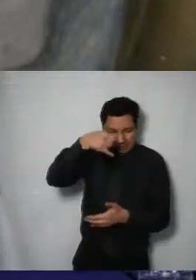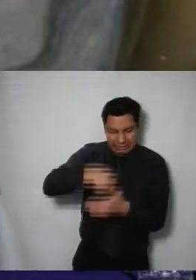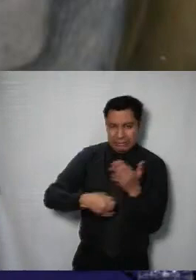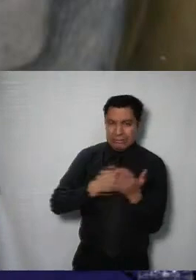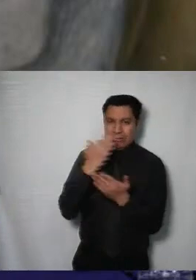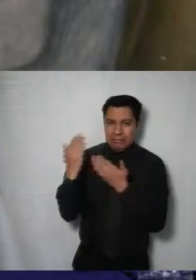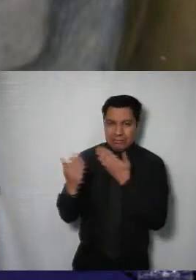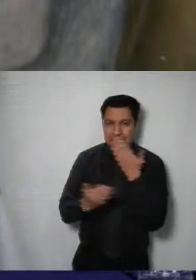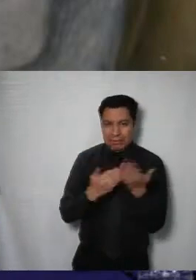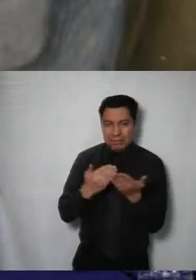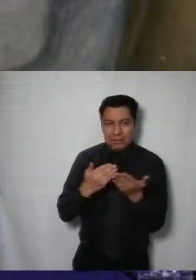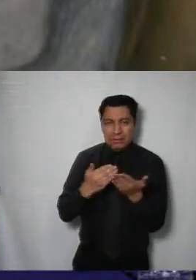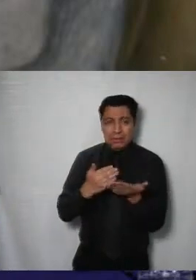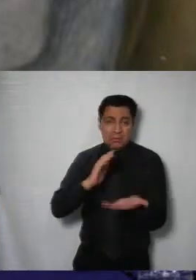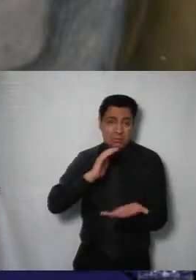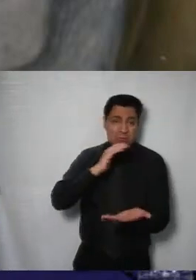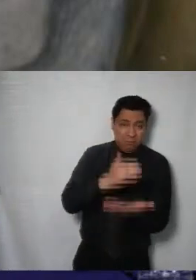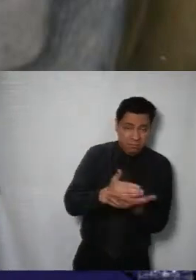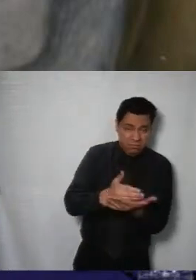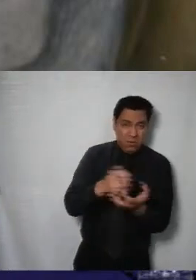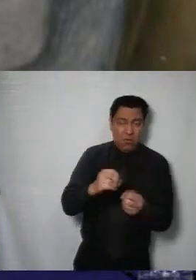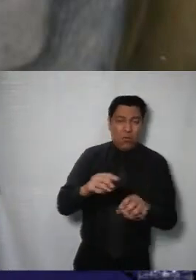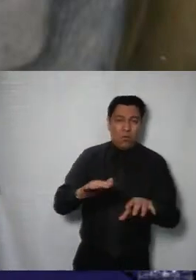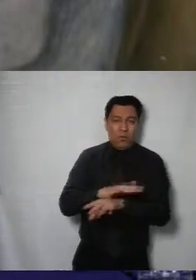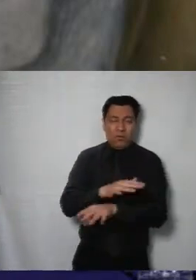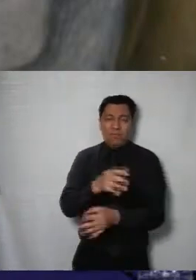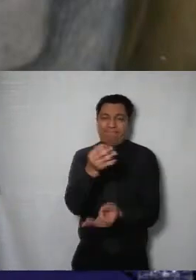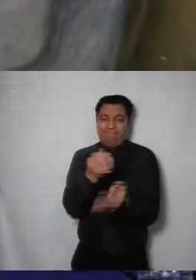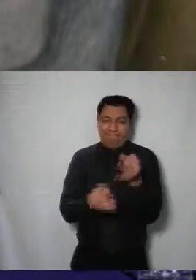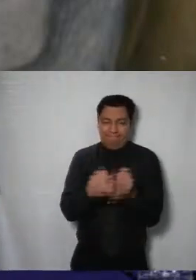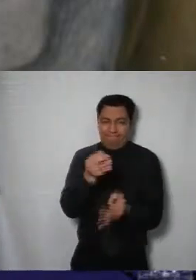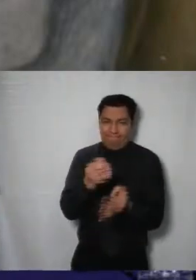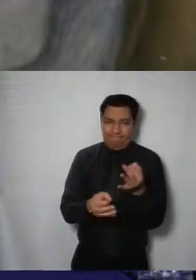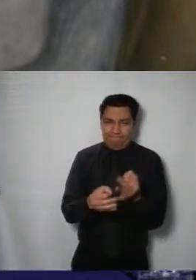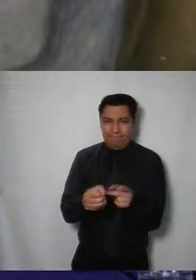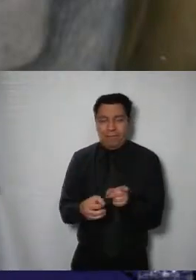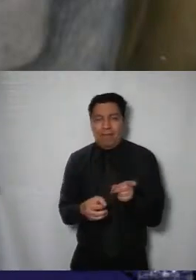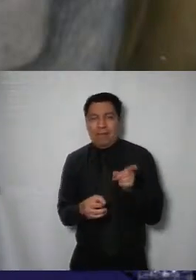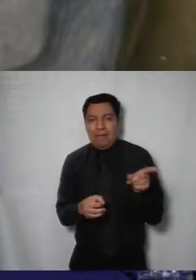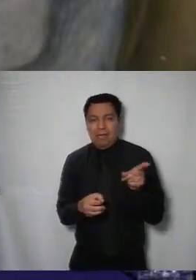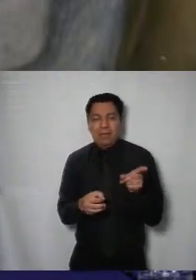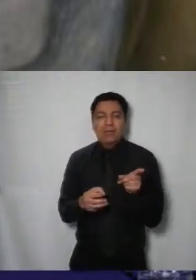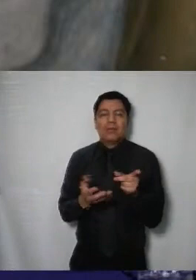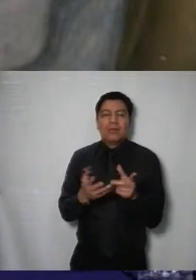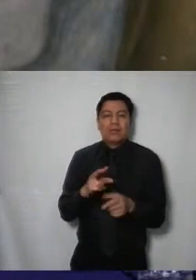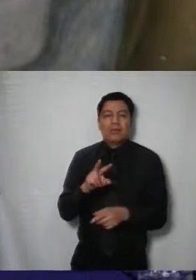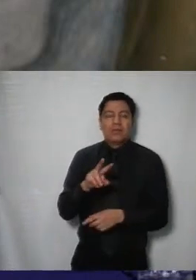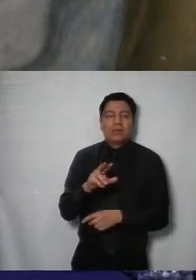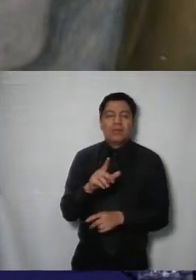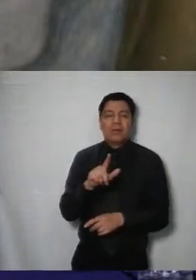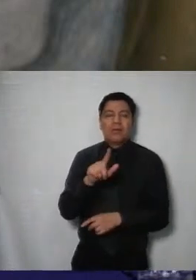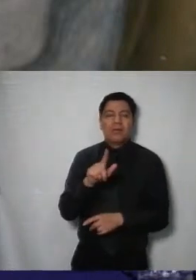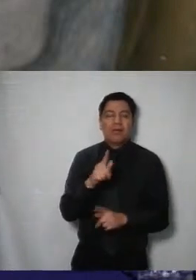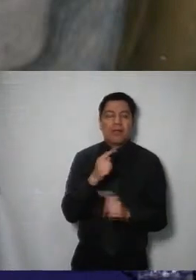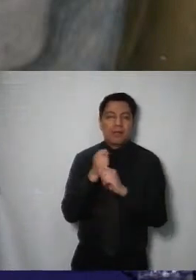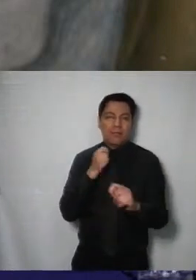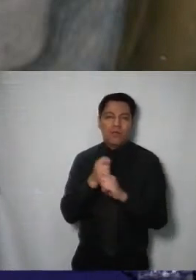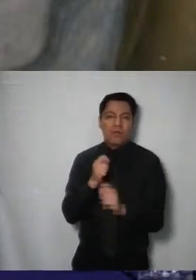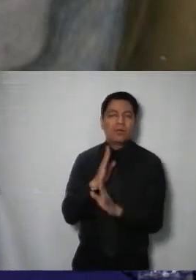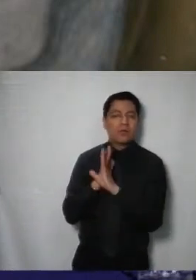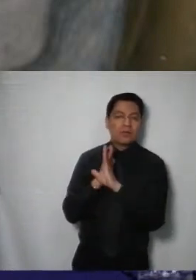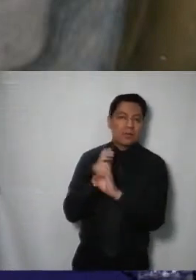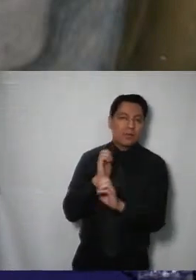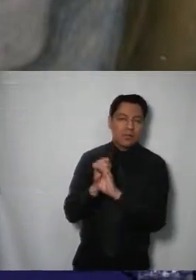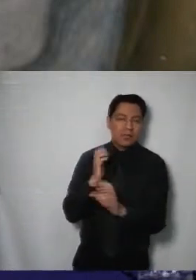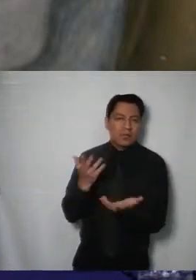de la respuesta a efecto de revocar o modificar la respuesta del sujeto obligado pero anticipo que al ver este